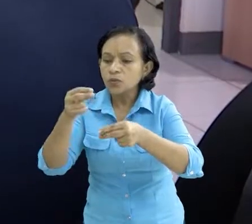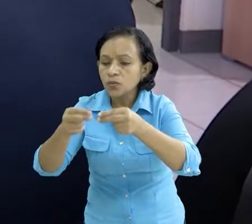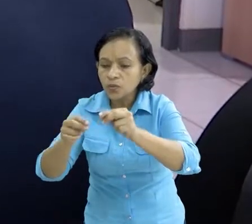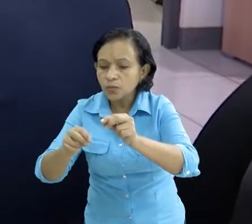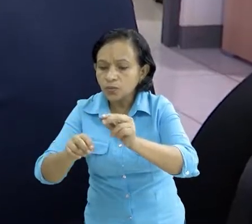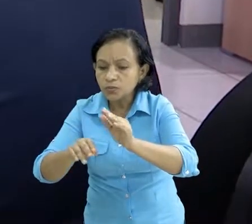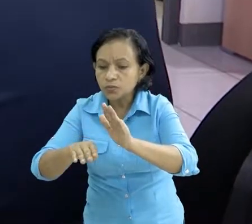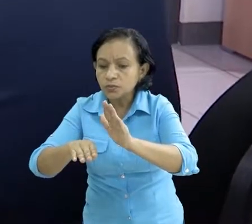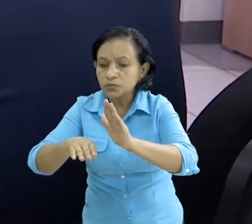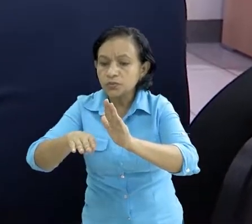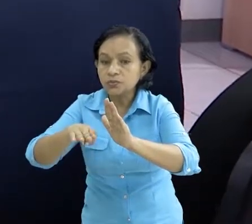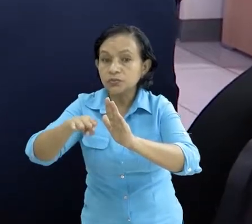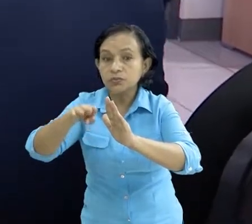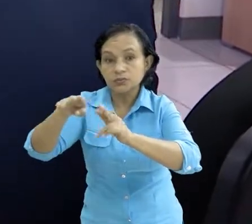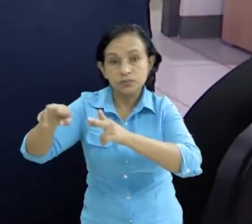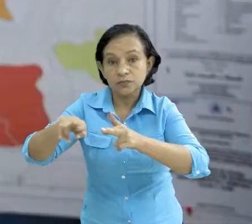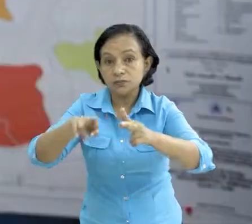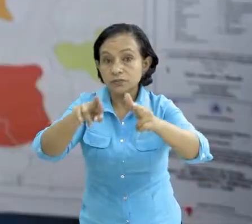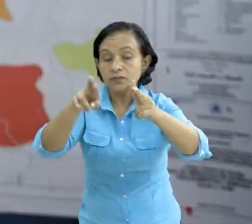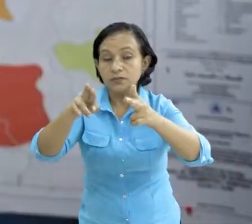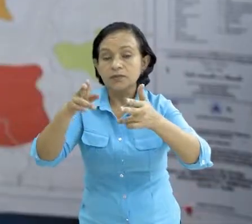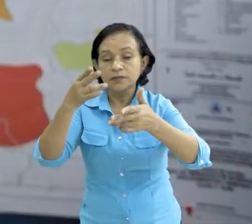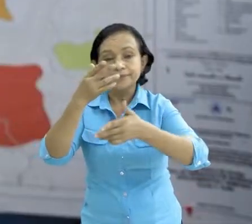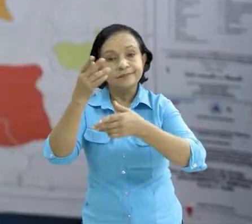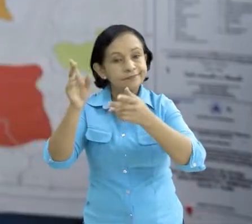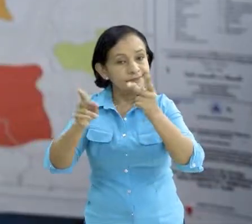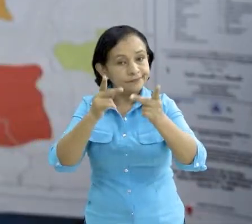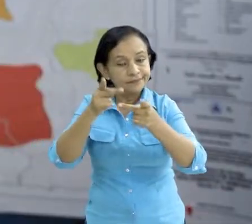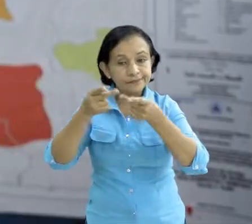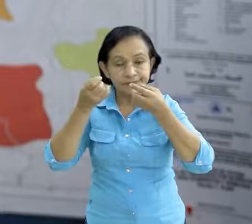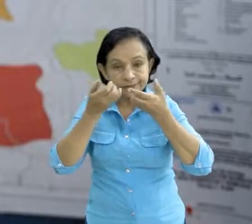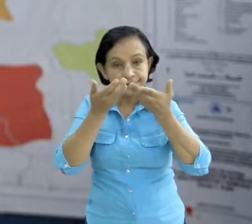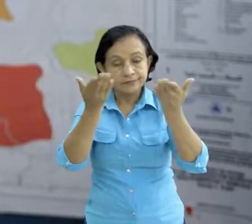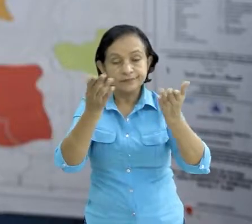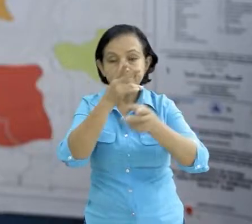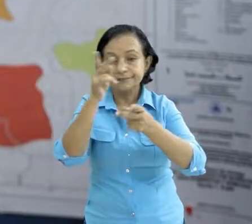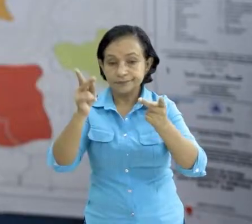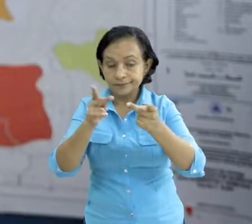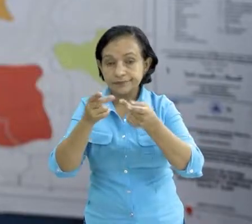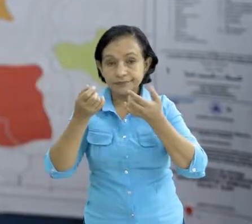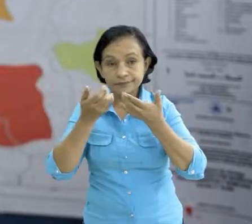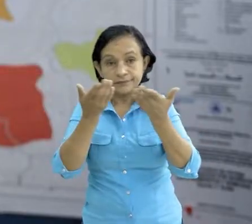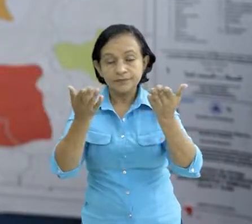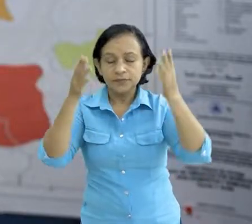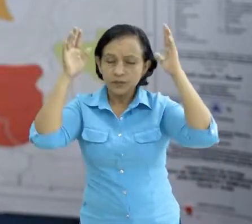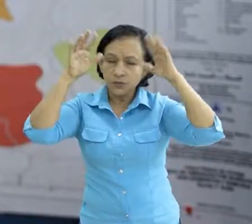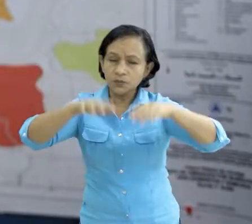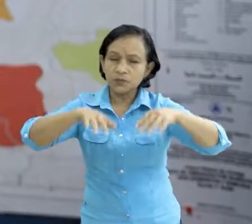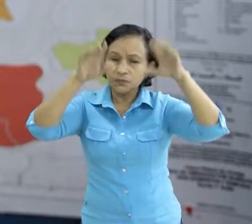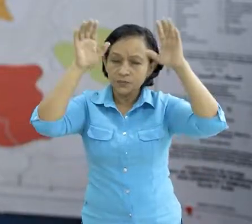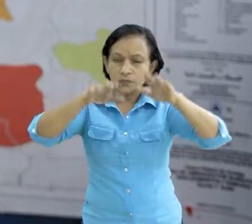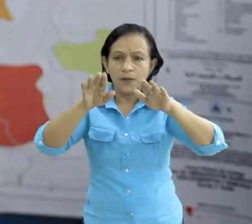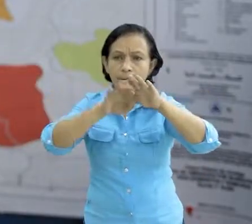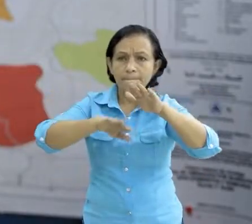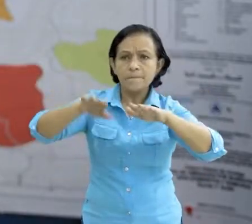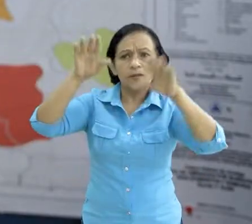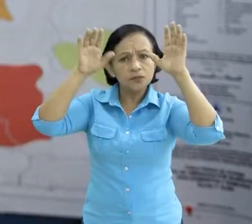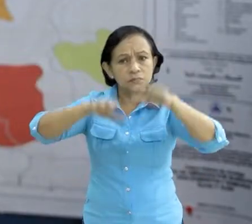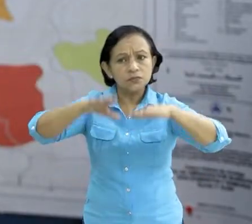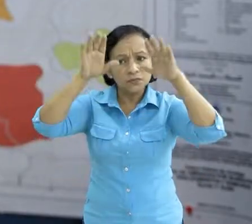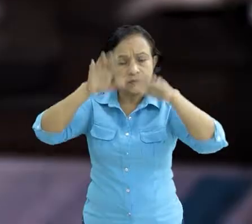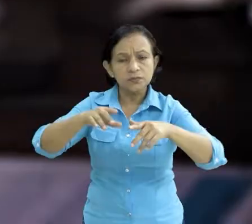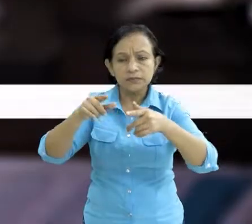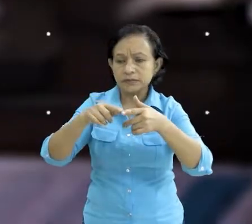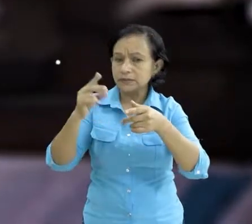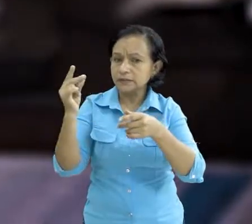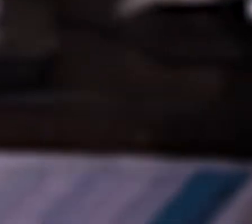están o sea la información la tienen oportuna y eficaz la lluvia digamos el incremento de lluvia también lo tienen de